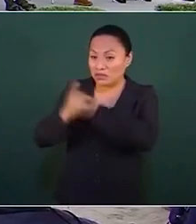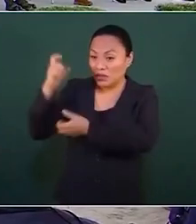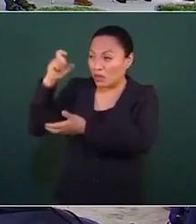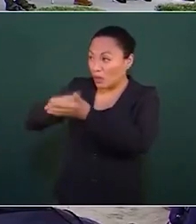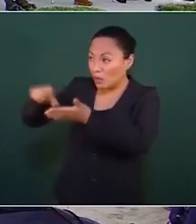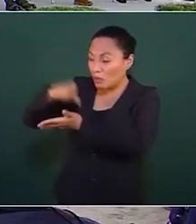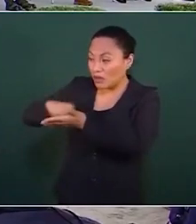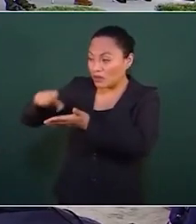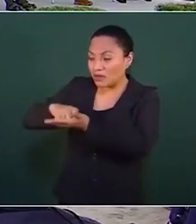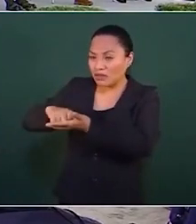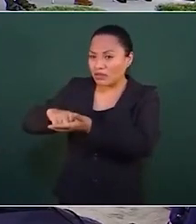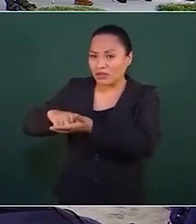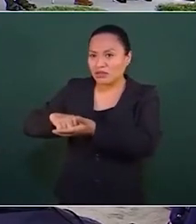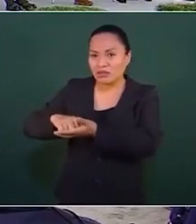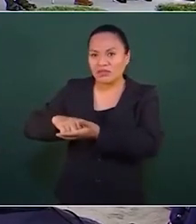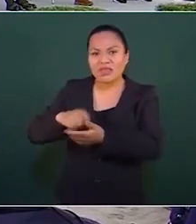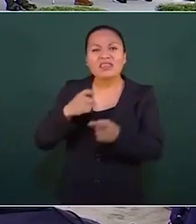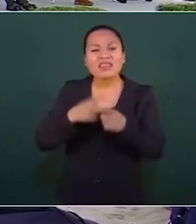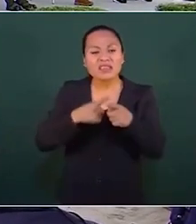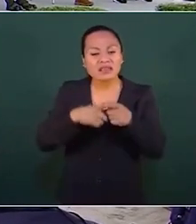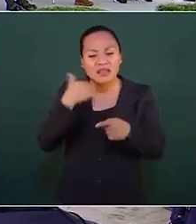todo el mercado,